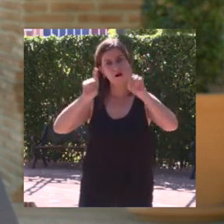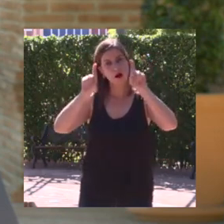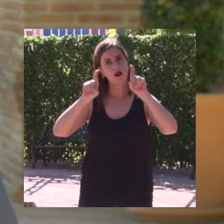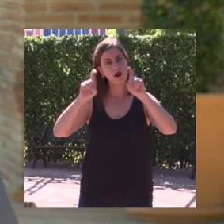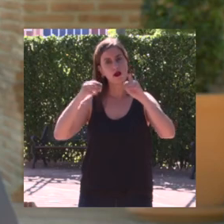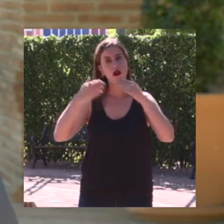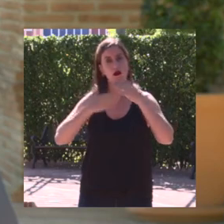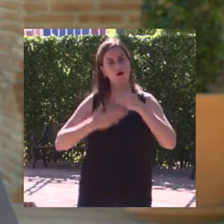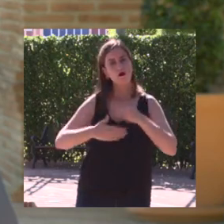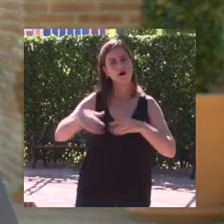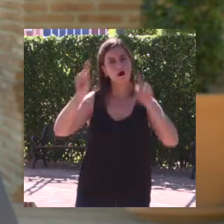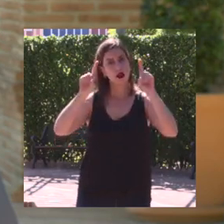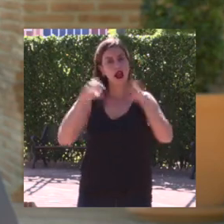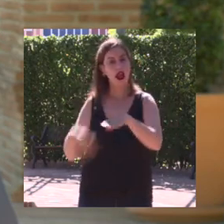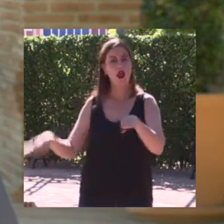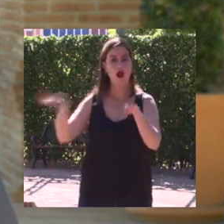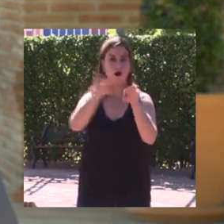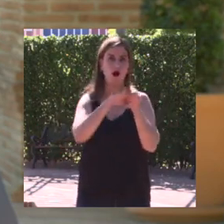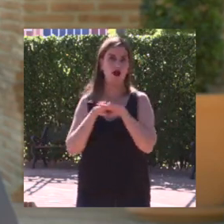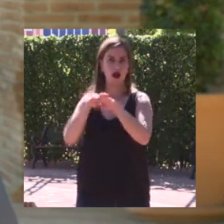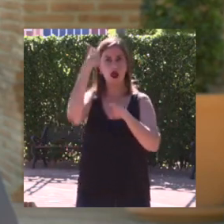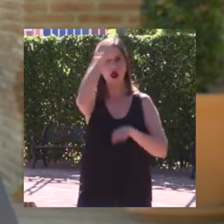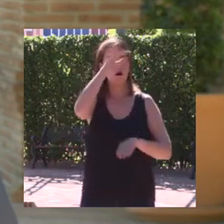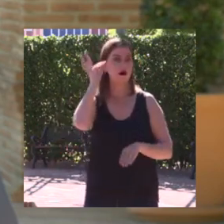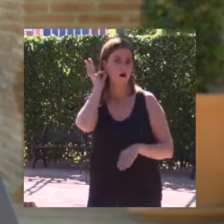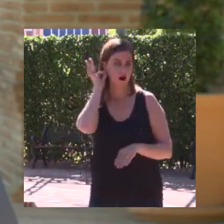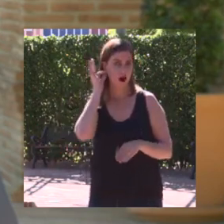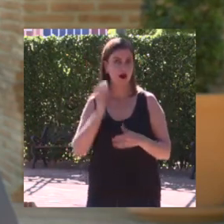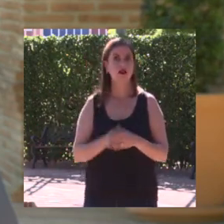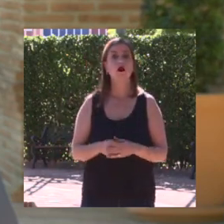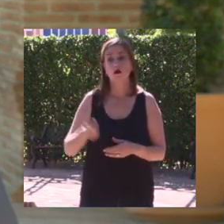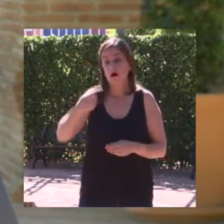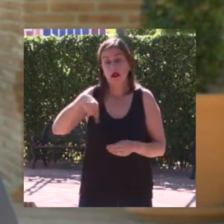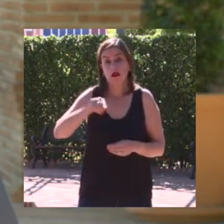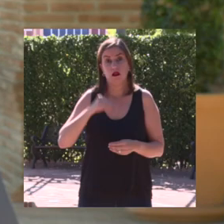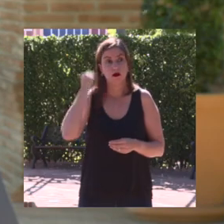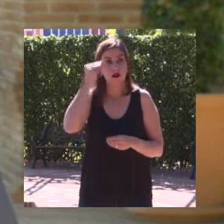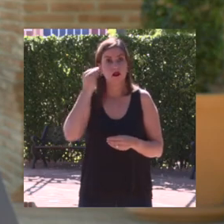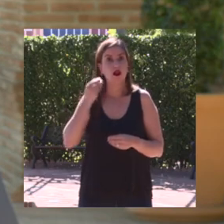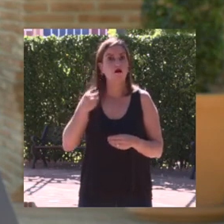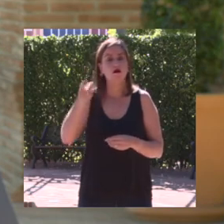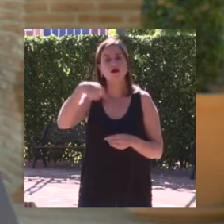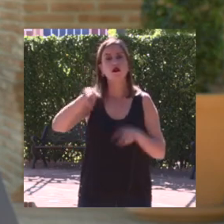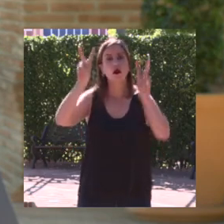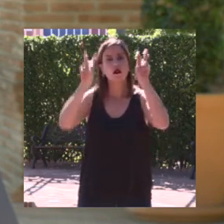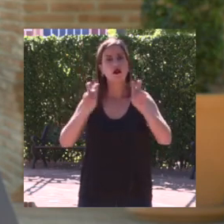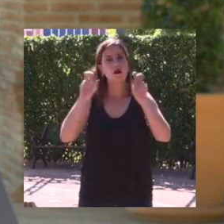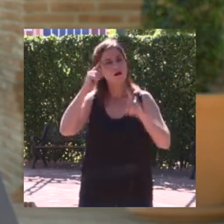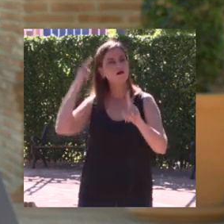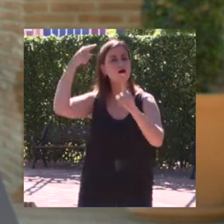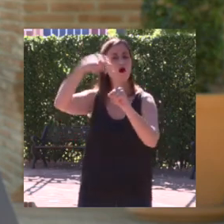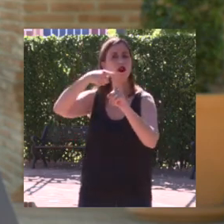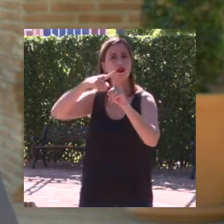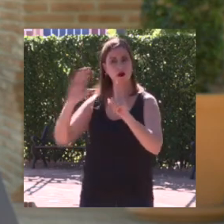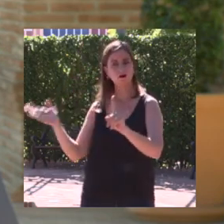profesionales de la educación, como es la igualdad de género. Yo creo que en este sentido a nadie se le escapa de que este tema sigue siendo un objetivo por